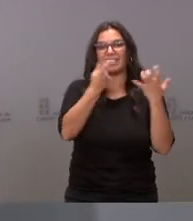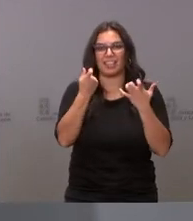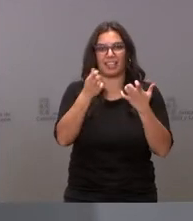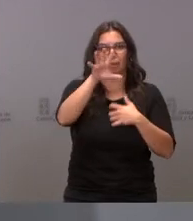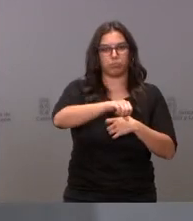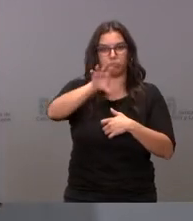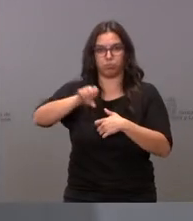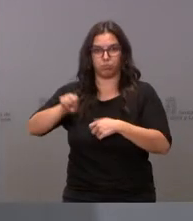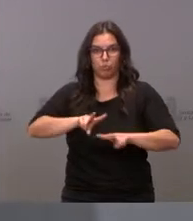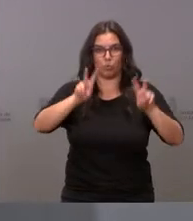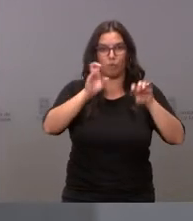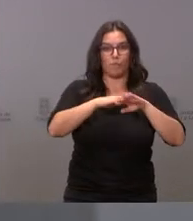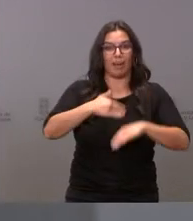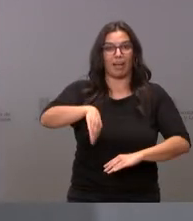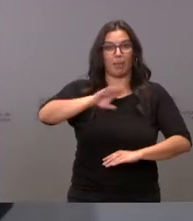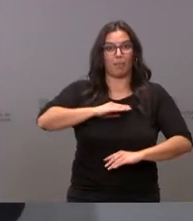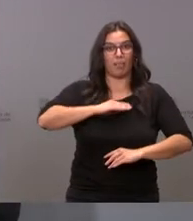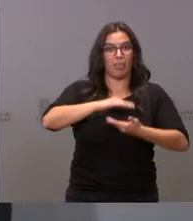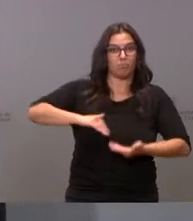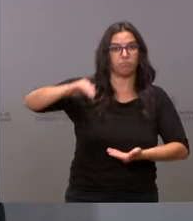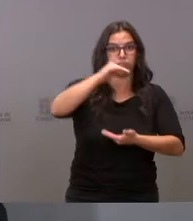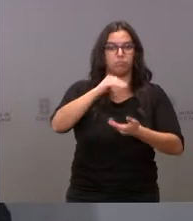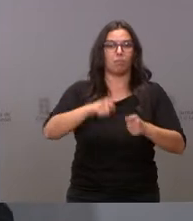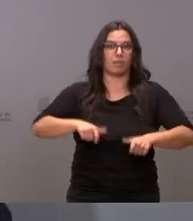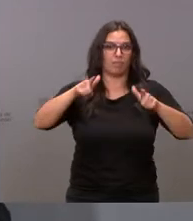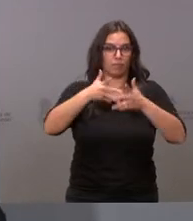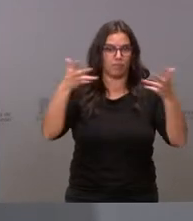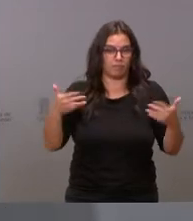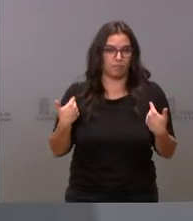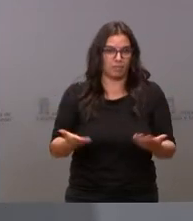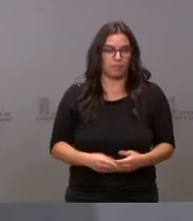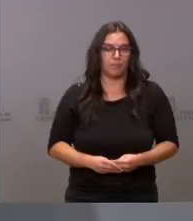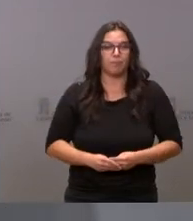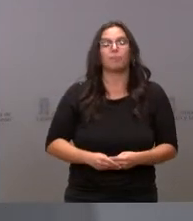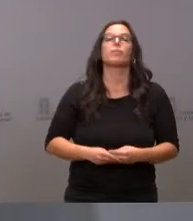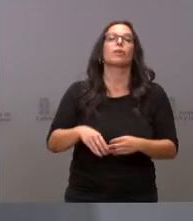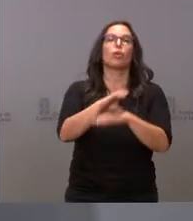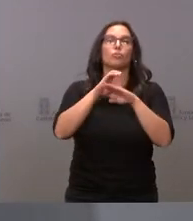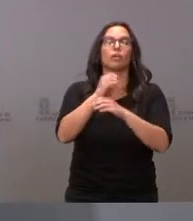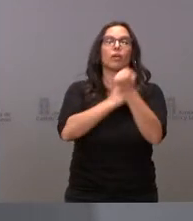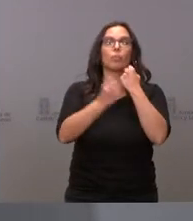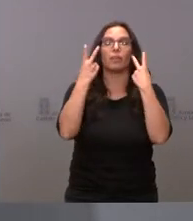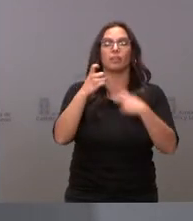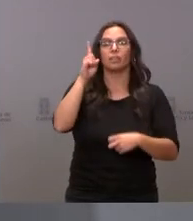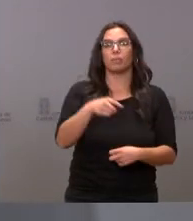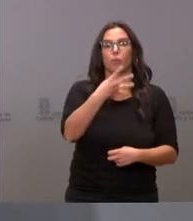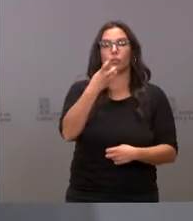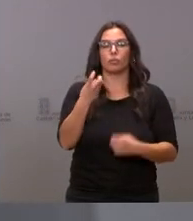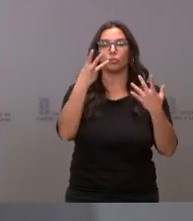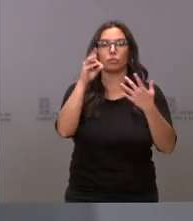la capacidad de esta plataforma. La Consejería de Economía y Hacienda destina también 460 mil euros